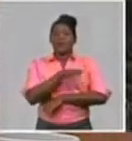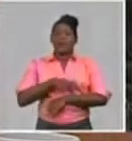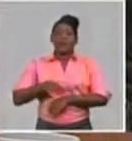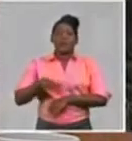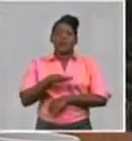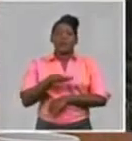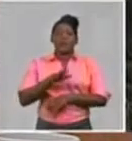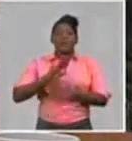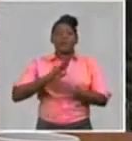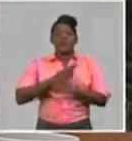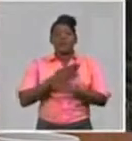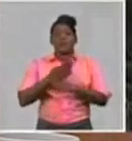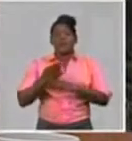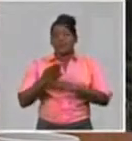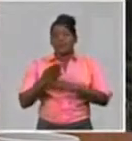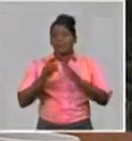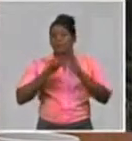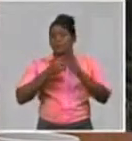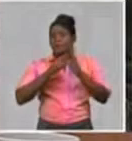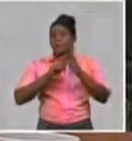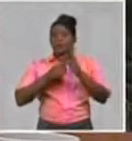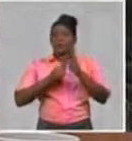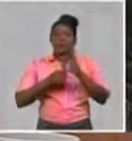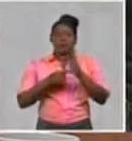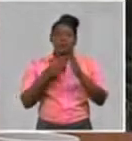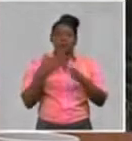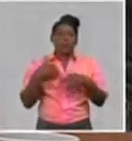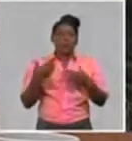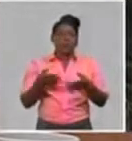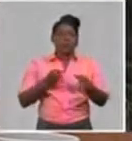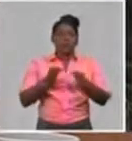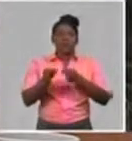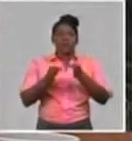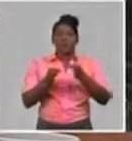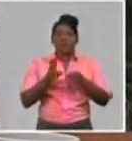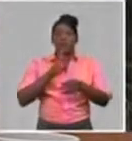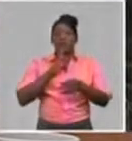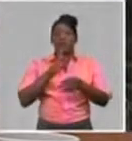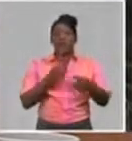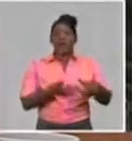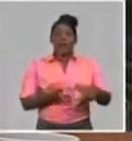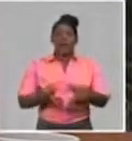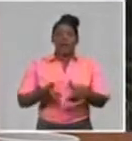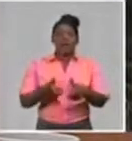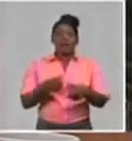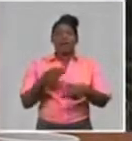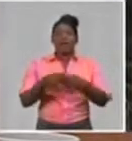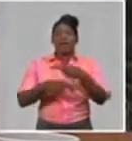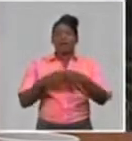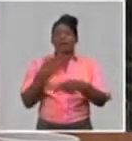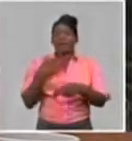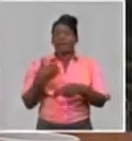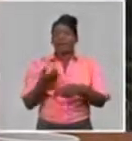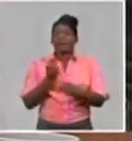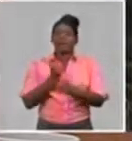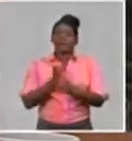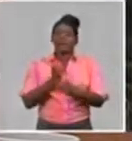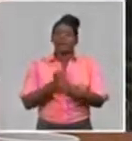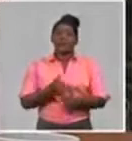diferentes aspectos de recursos hidráulicos y, a la vez, rendir cuenta de nuestra gestión. Durante